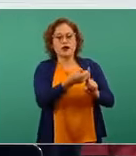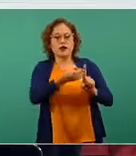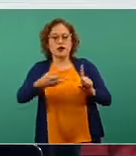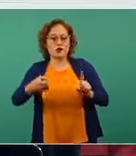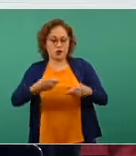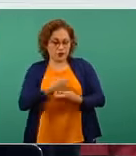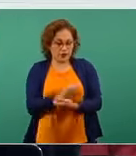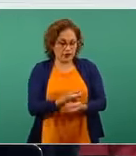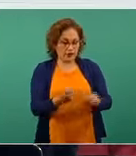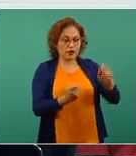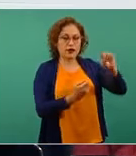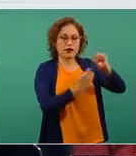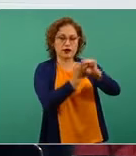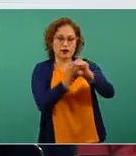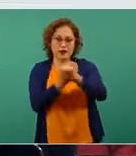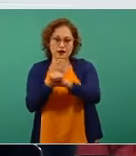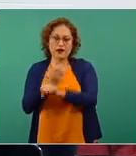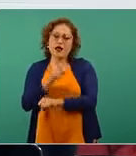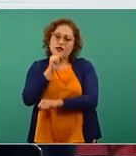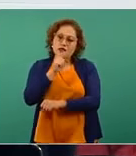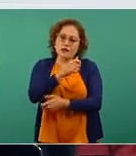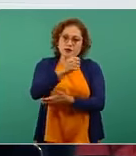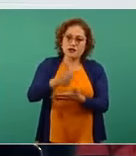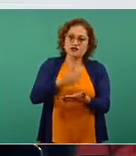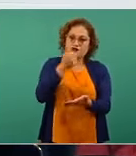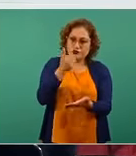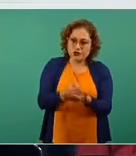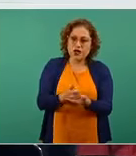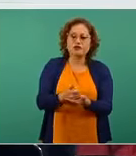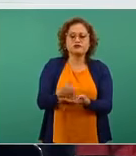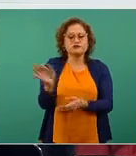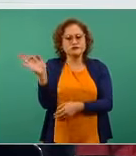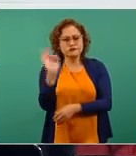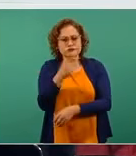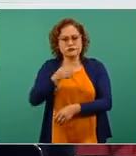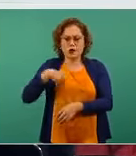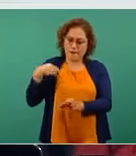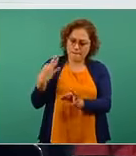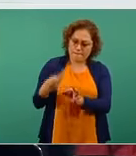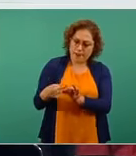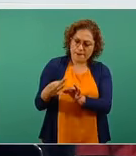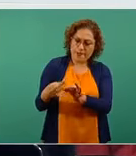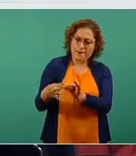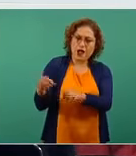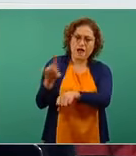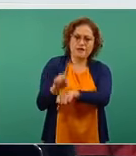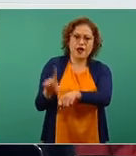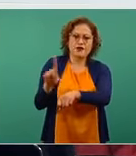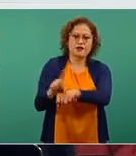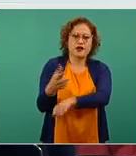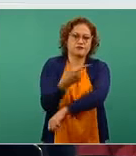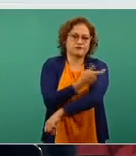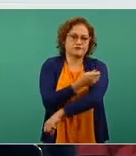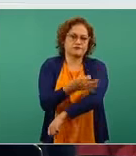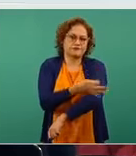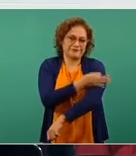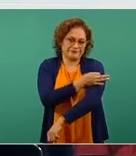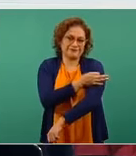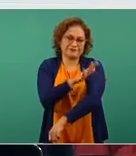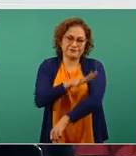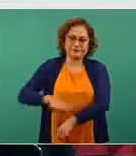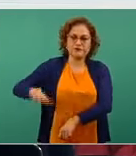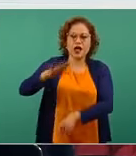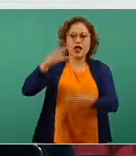federativas y las zonas urbanas, tendremos este ritmo de vacunación diario. Adultos mayores y adultas mayores,